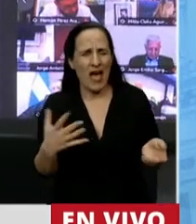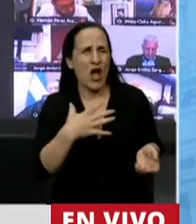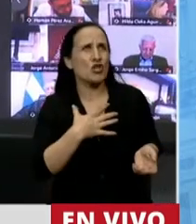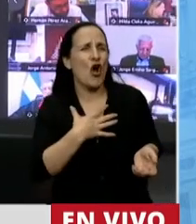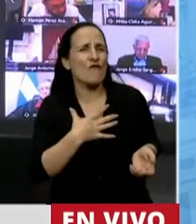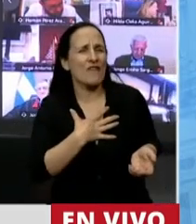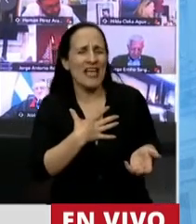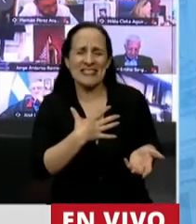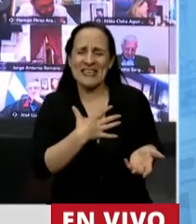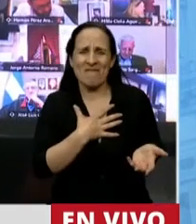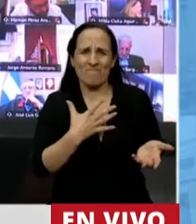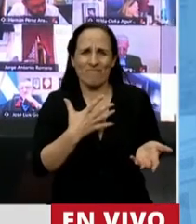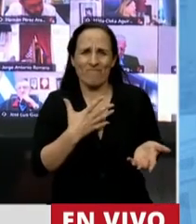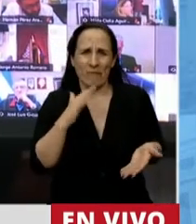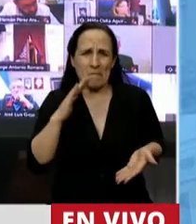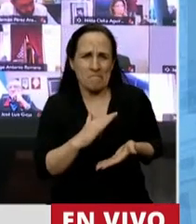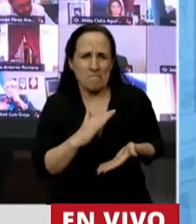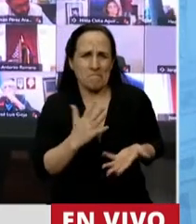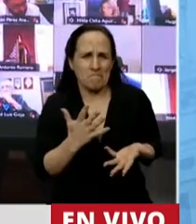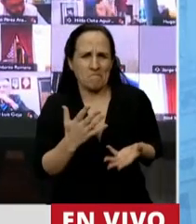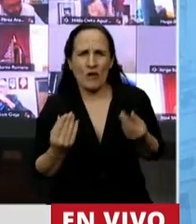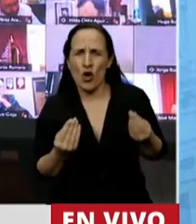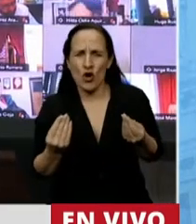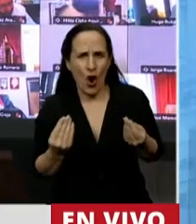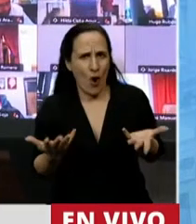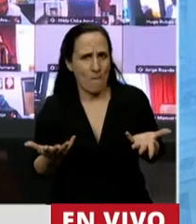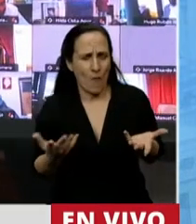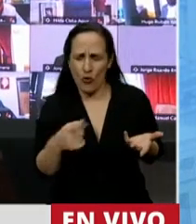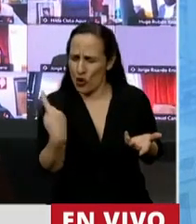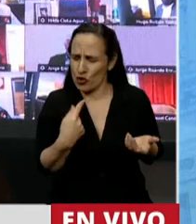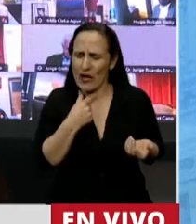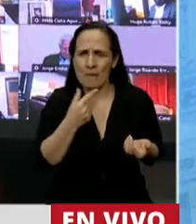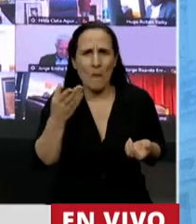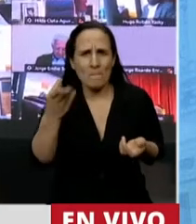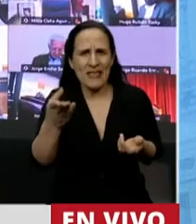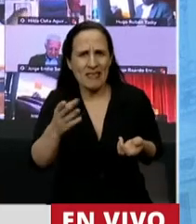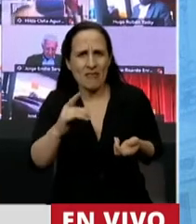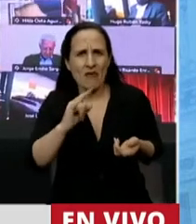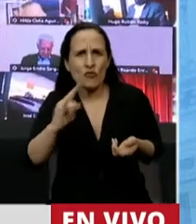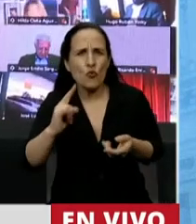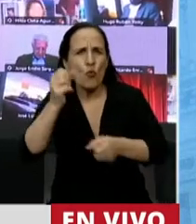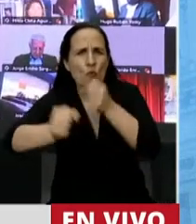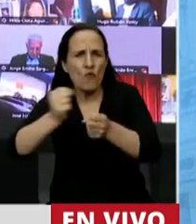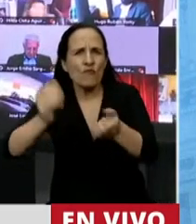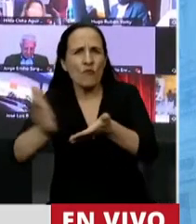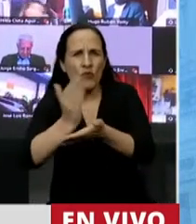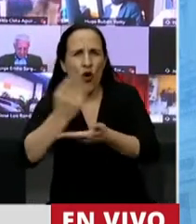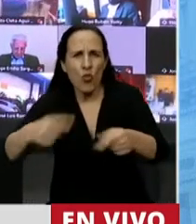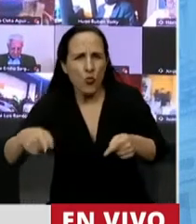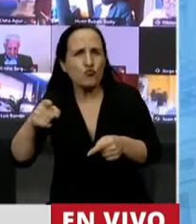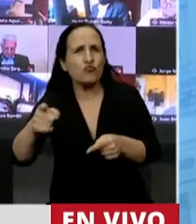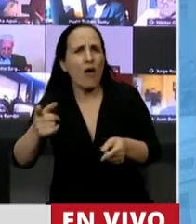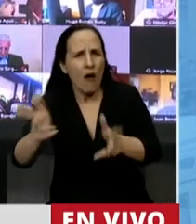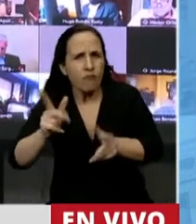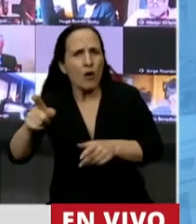en cómo podemos plantear que le queremos pedir al sector productivo de nuestra Argentina que siga